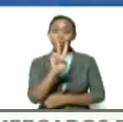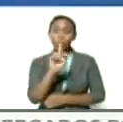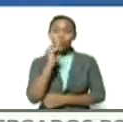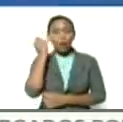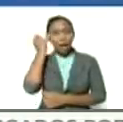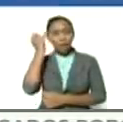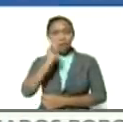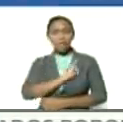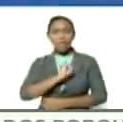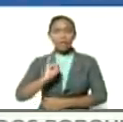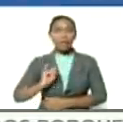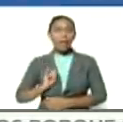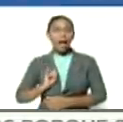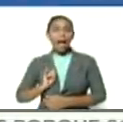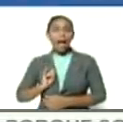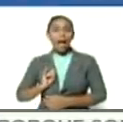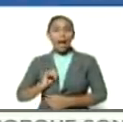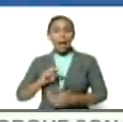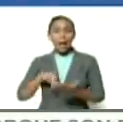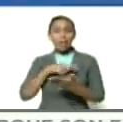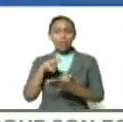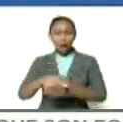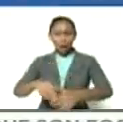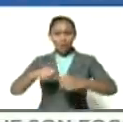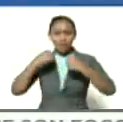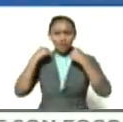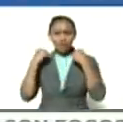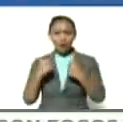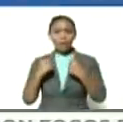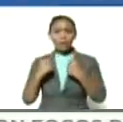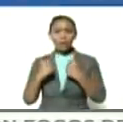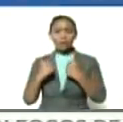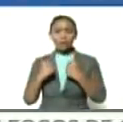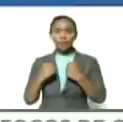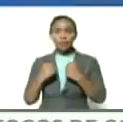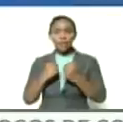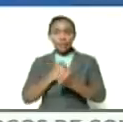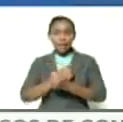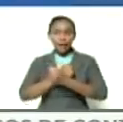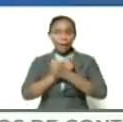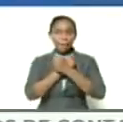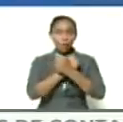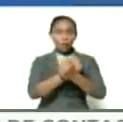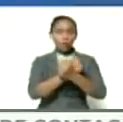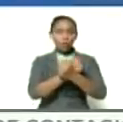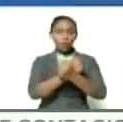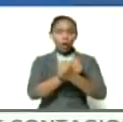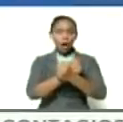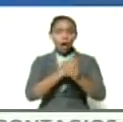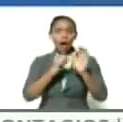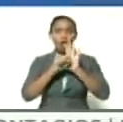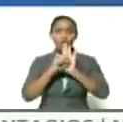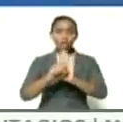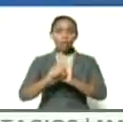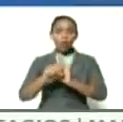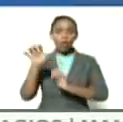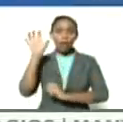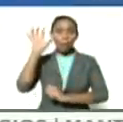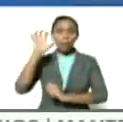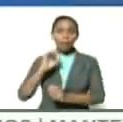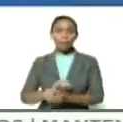identidad nacional muy poderosa de amor a los símbolos de la patria